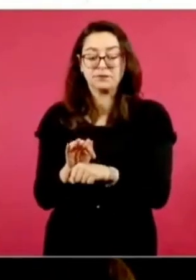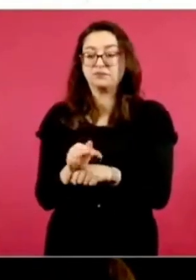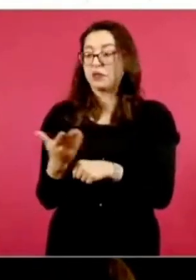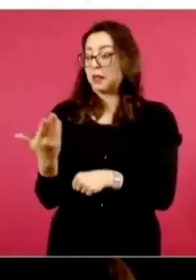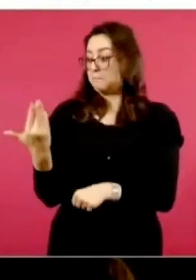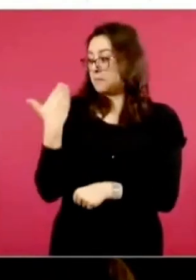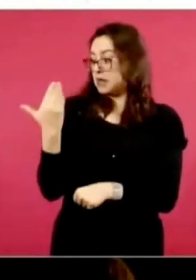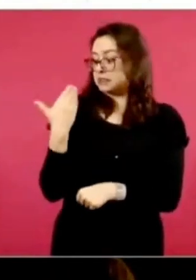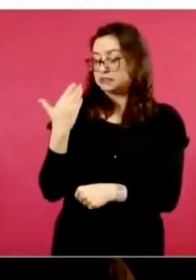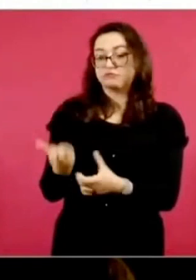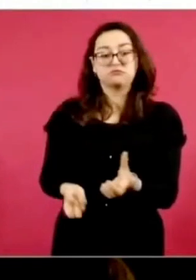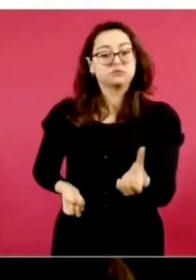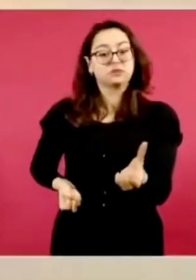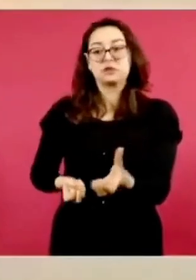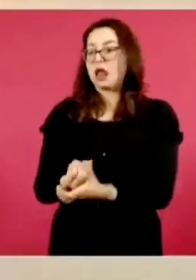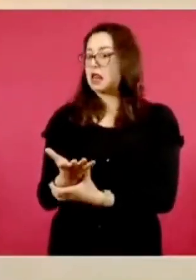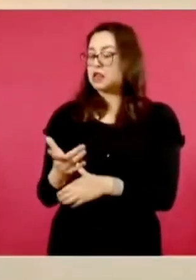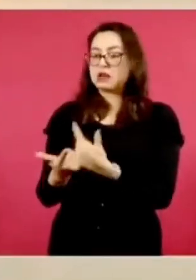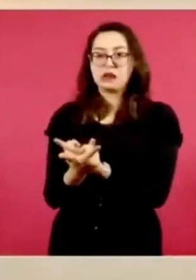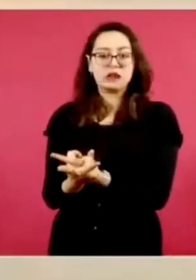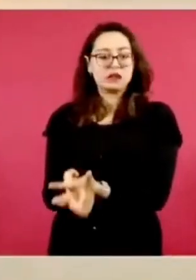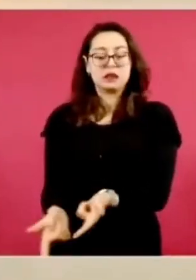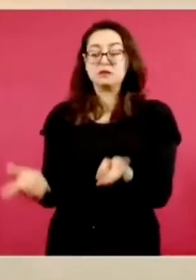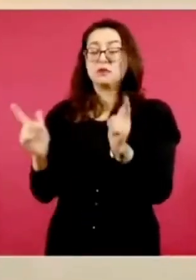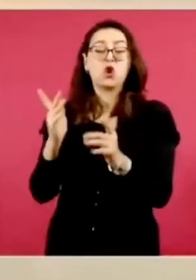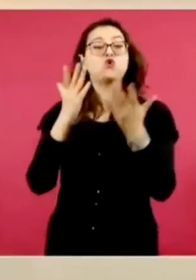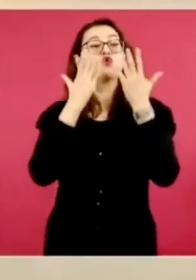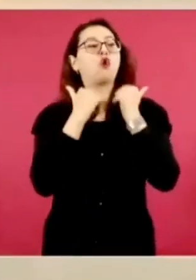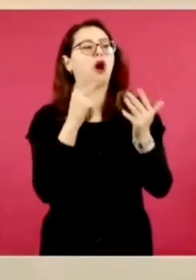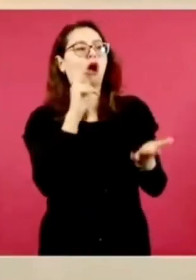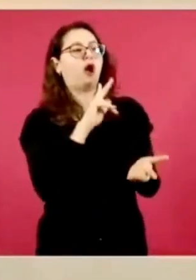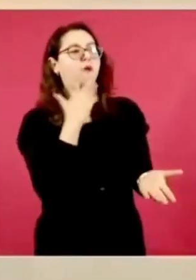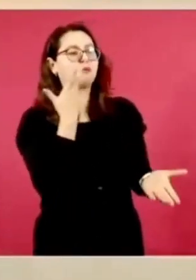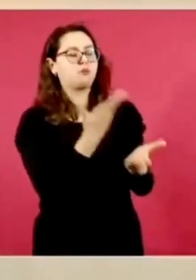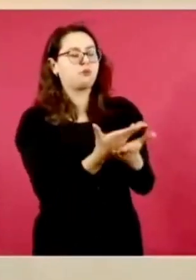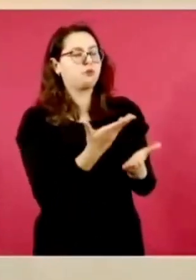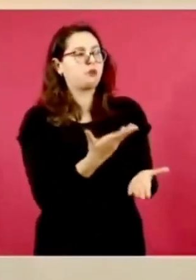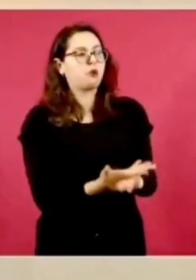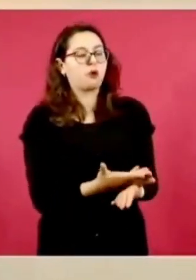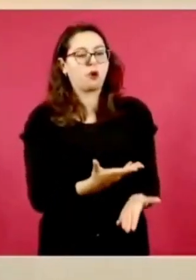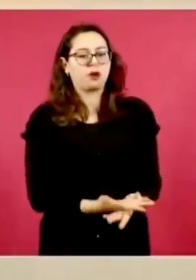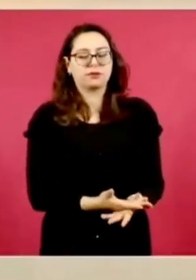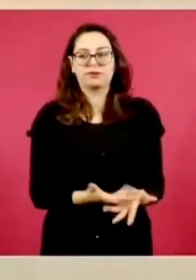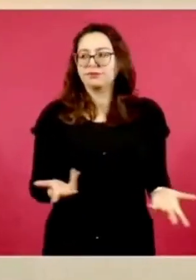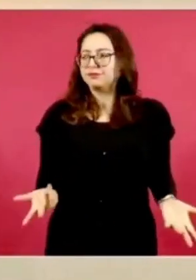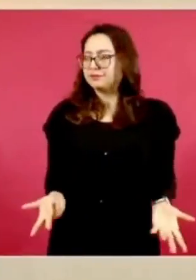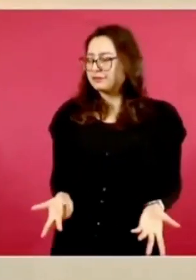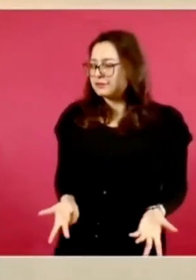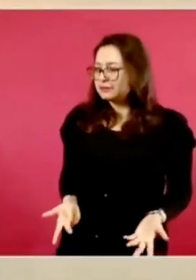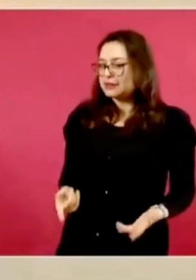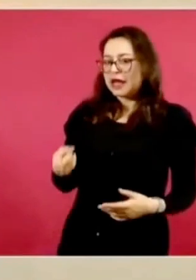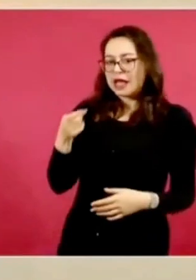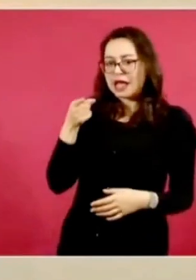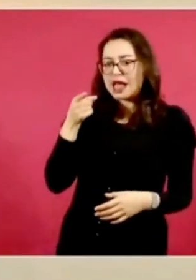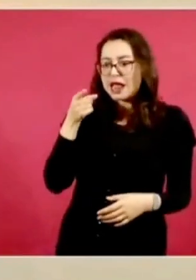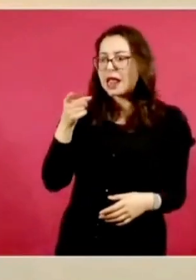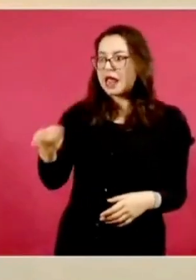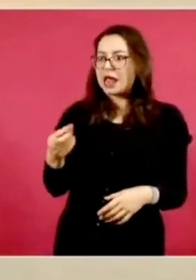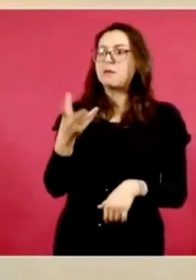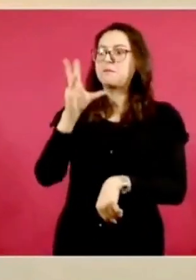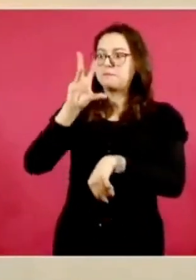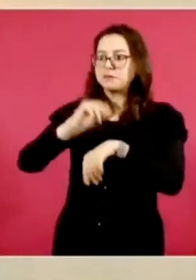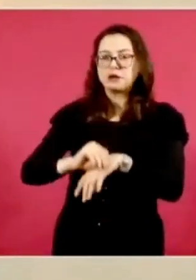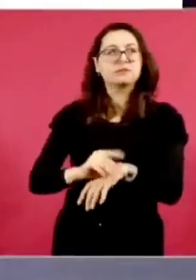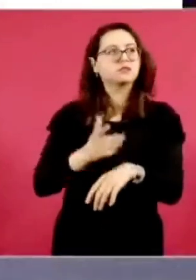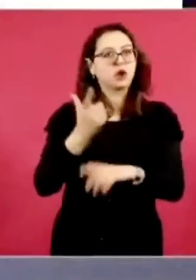libertad por falta de elementos para progresar a favor de Luis N., por el delito de omisión al no impedir la introducción a